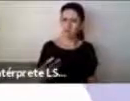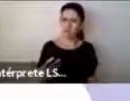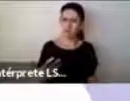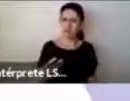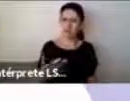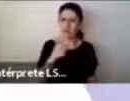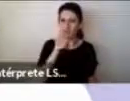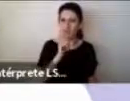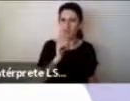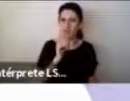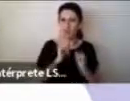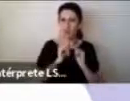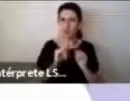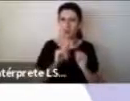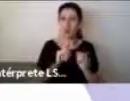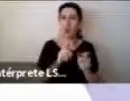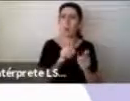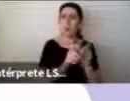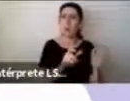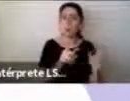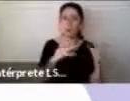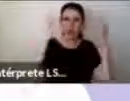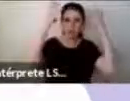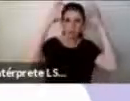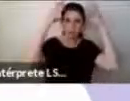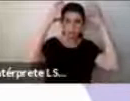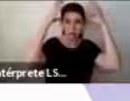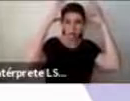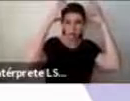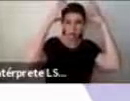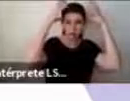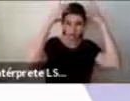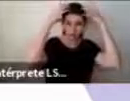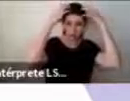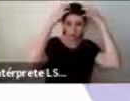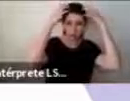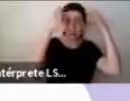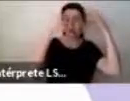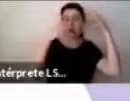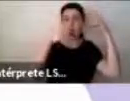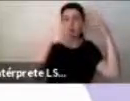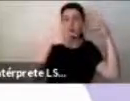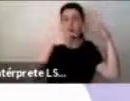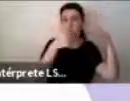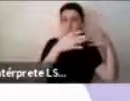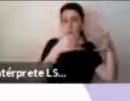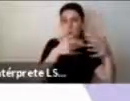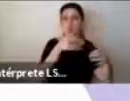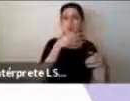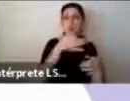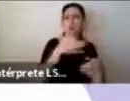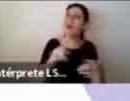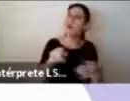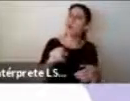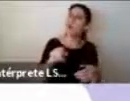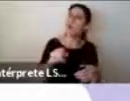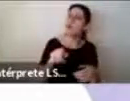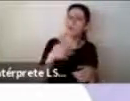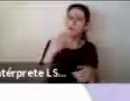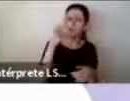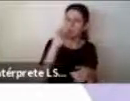neurodiversas que le dicen, oye, pero tú no te ves como alguien con autismo o desintencional o discapacidad intelectual,